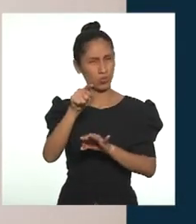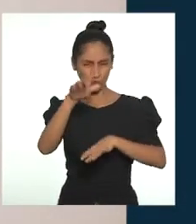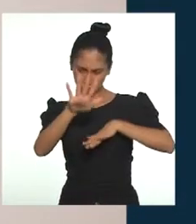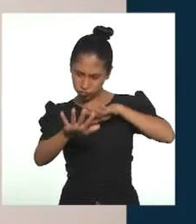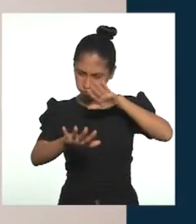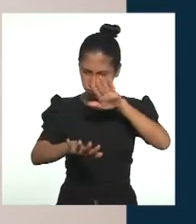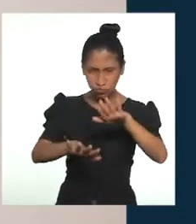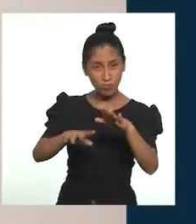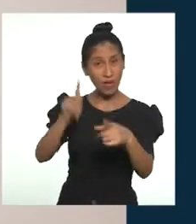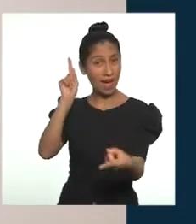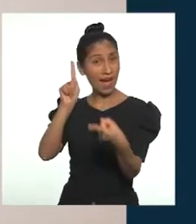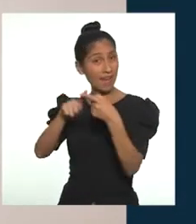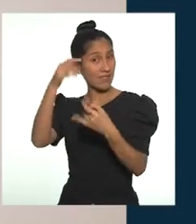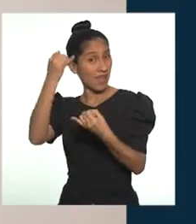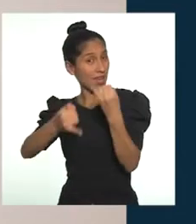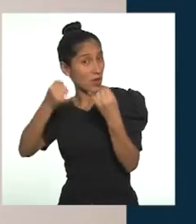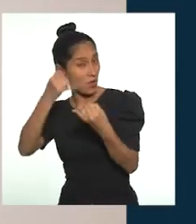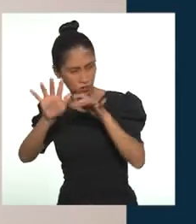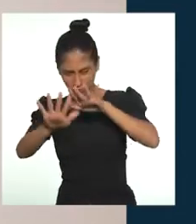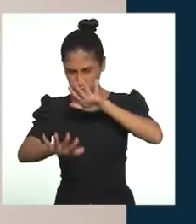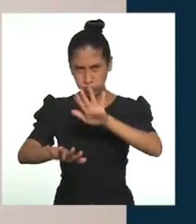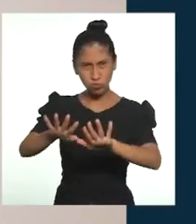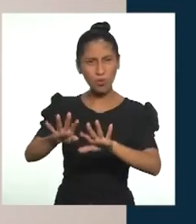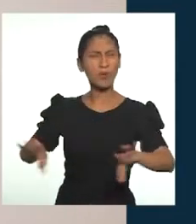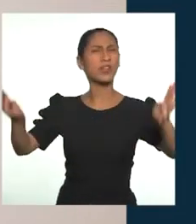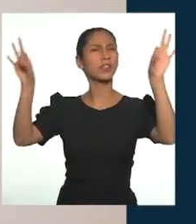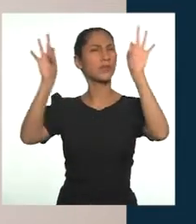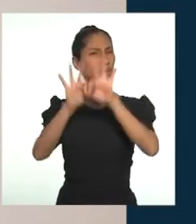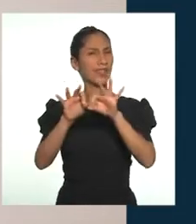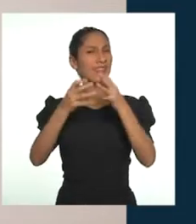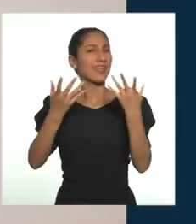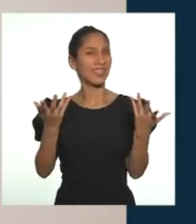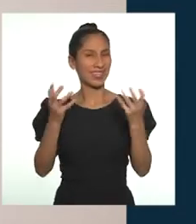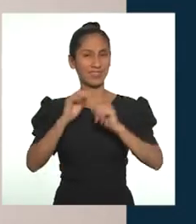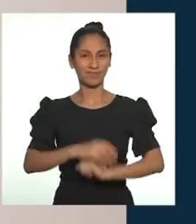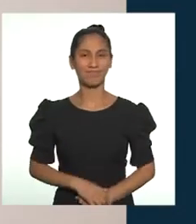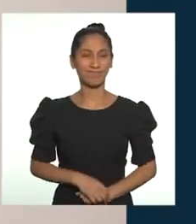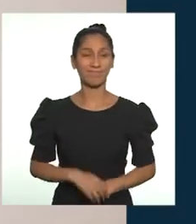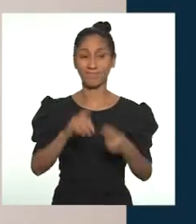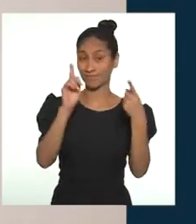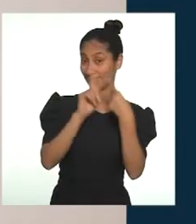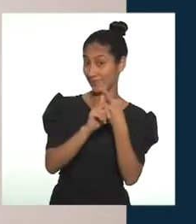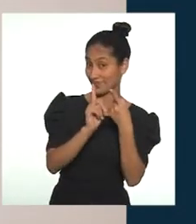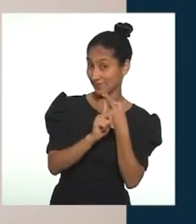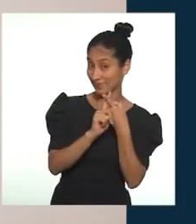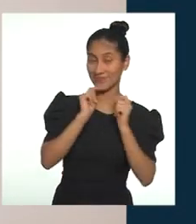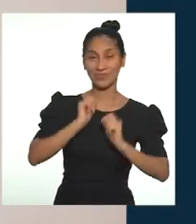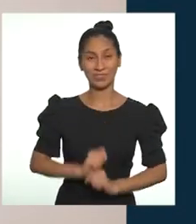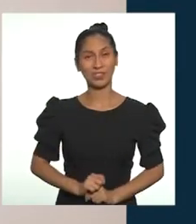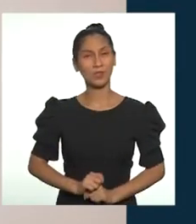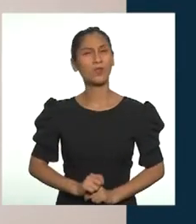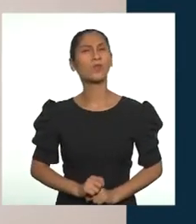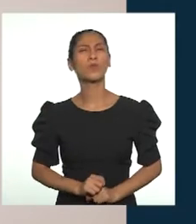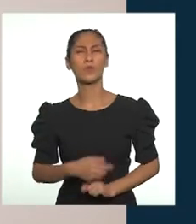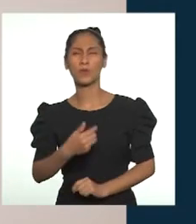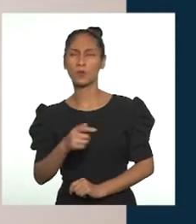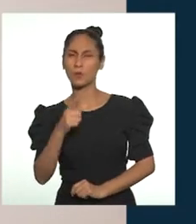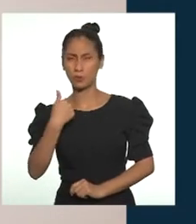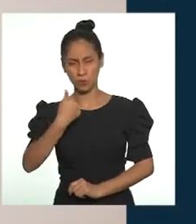paso que es la autoestima. Es muy importante por esto para reforzarla. Uno, seguir el paso de